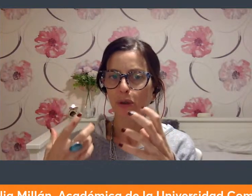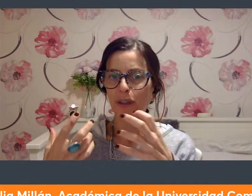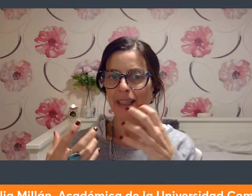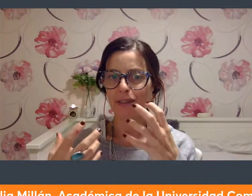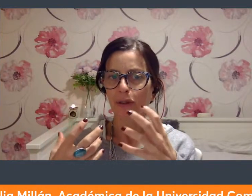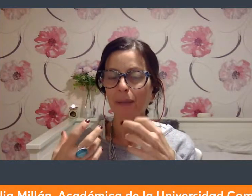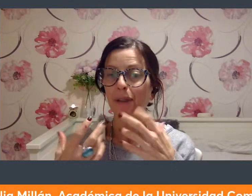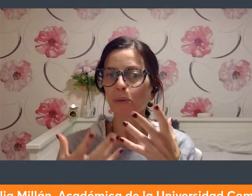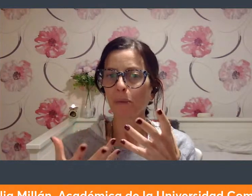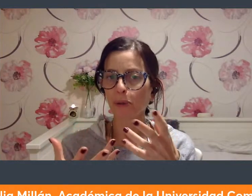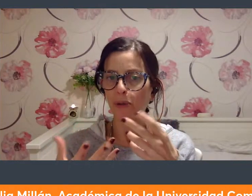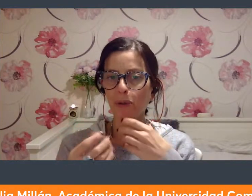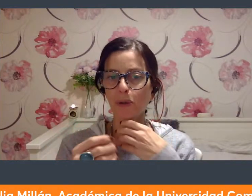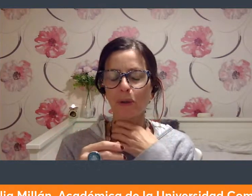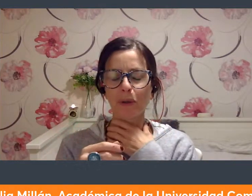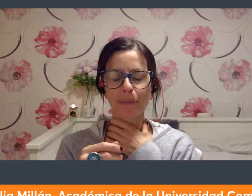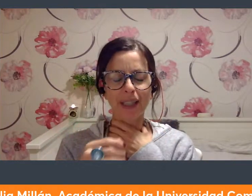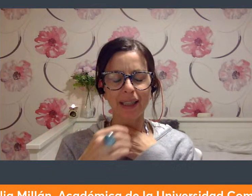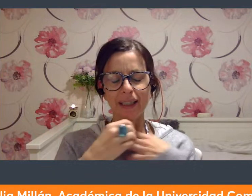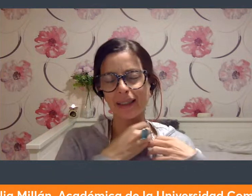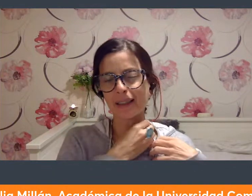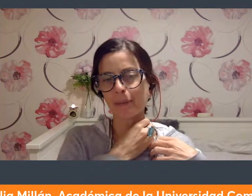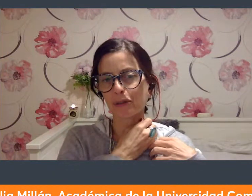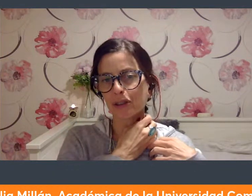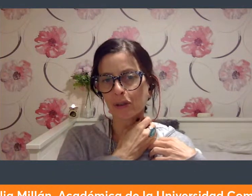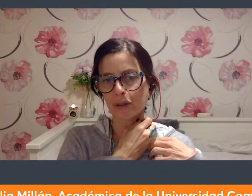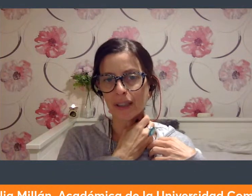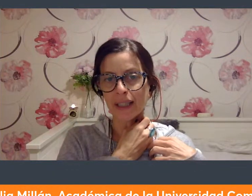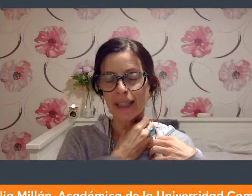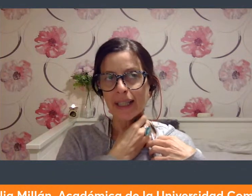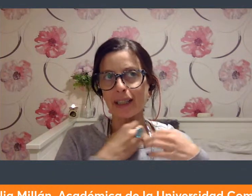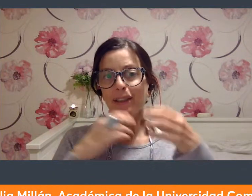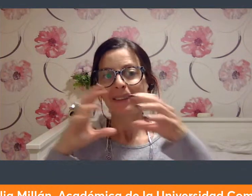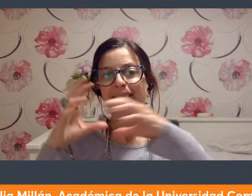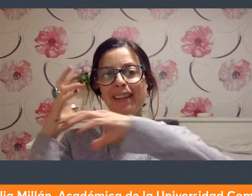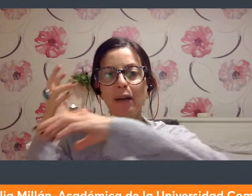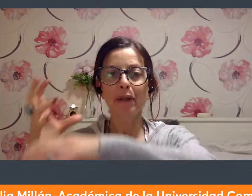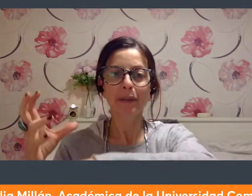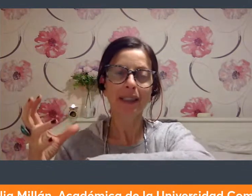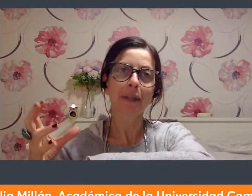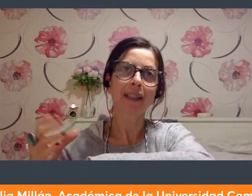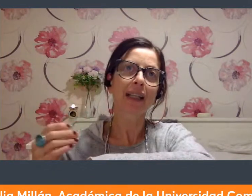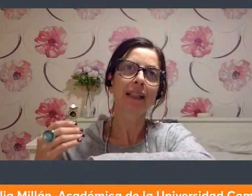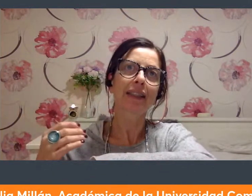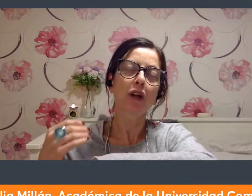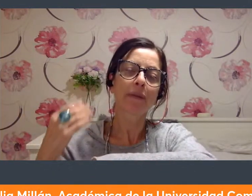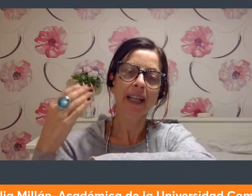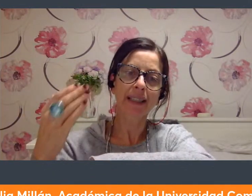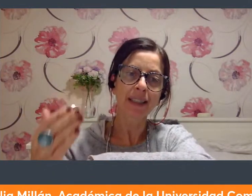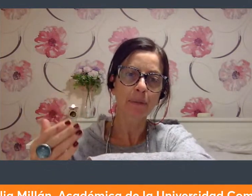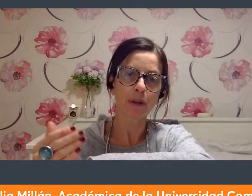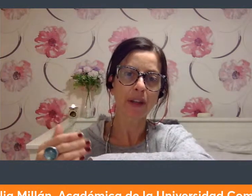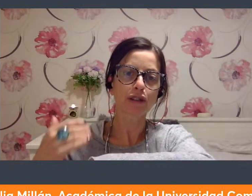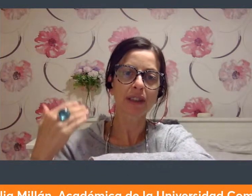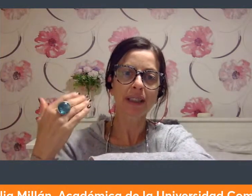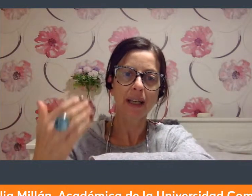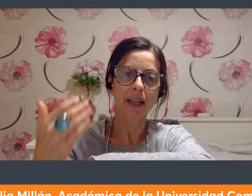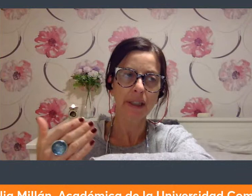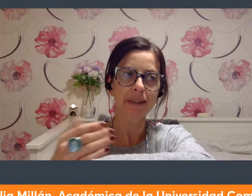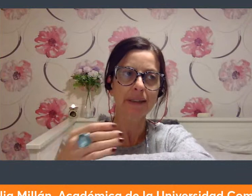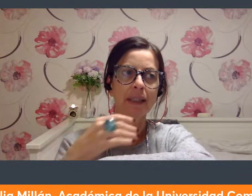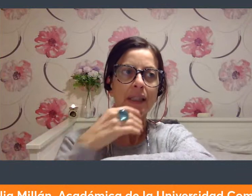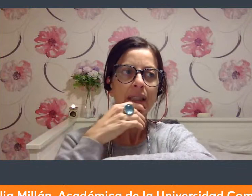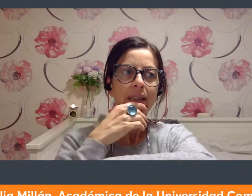yo creo que eso desvirtúa un poco este proceso entonces desde la perspectiva de los mecanismos de los